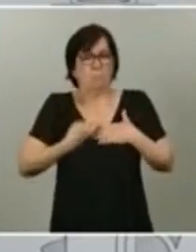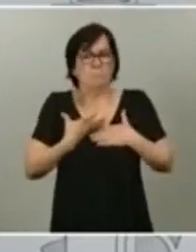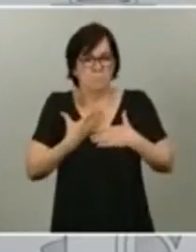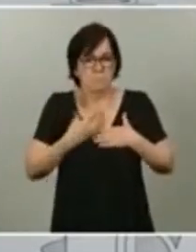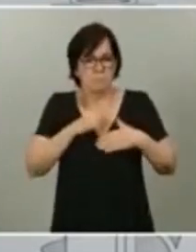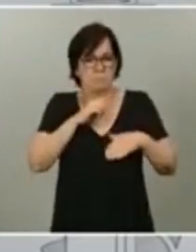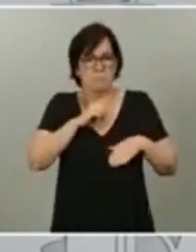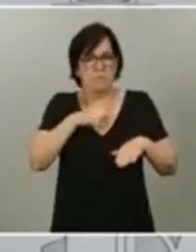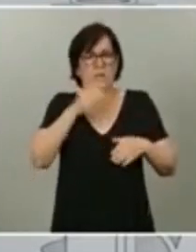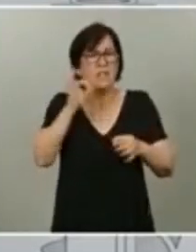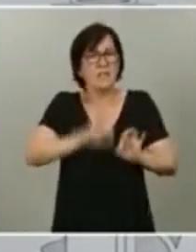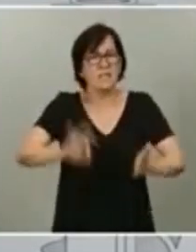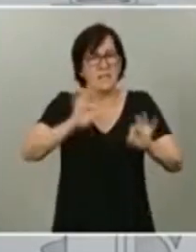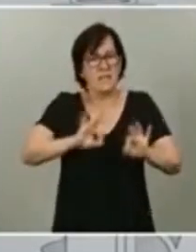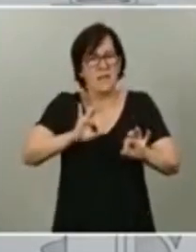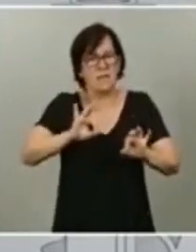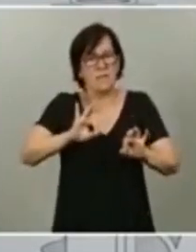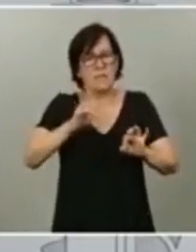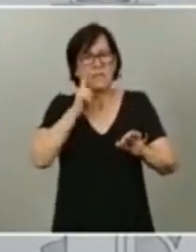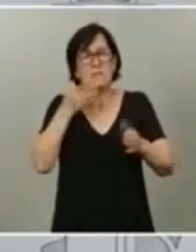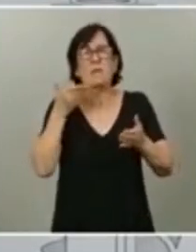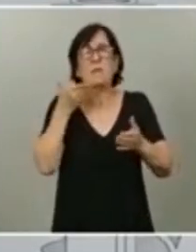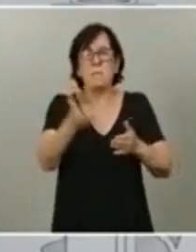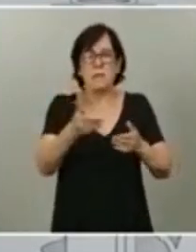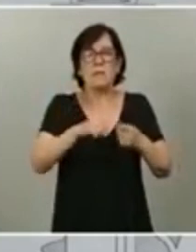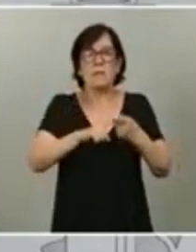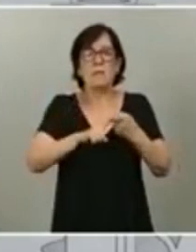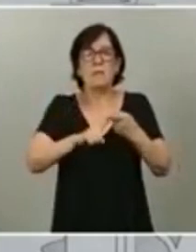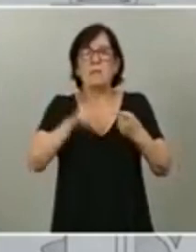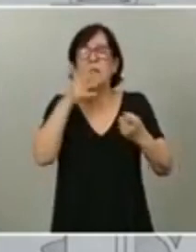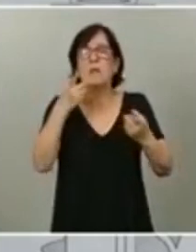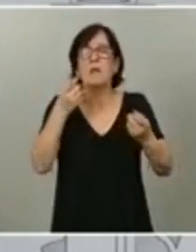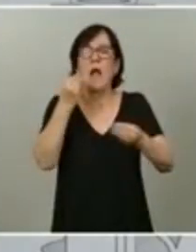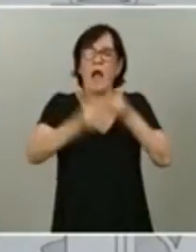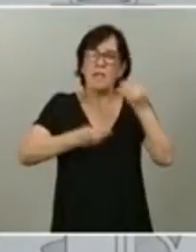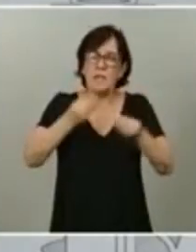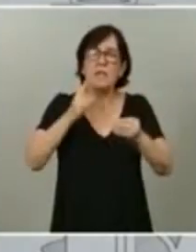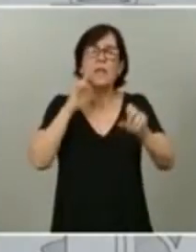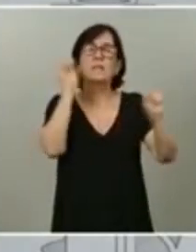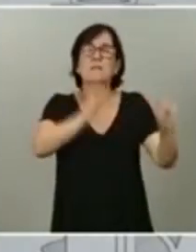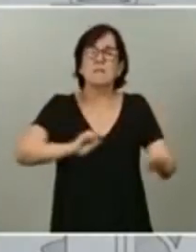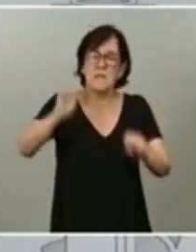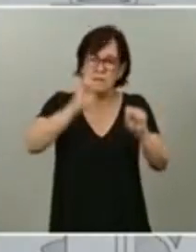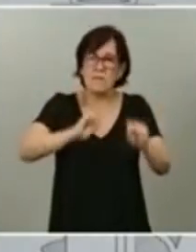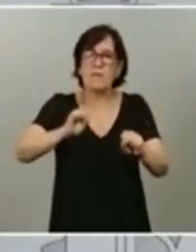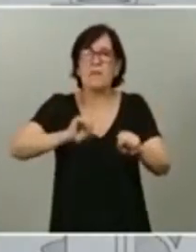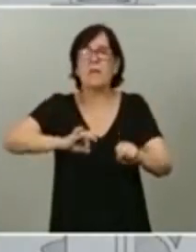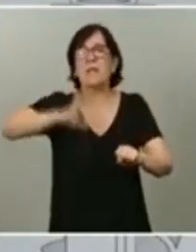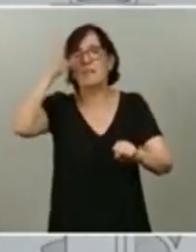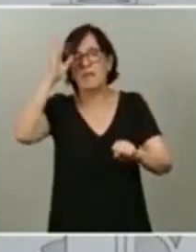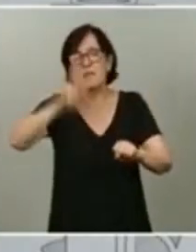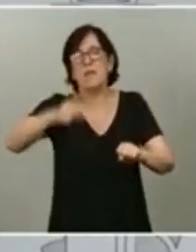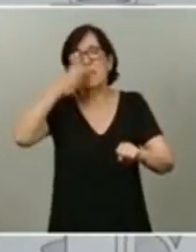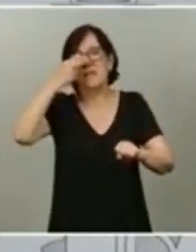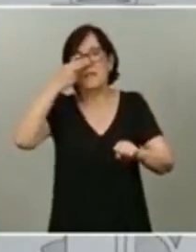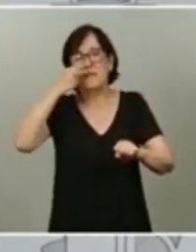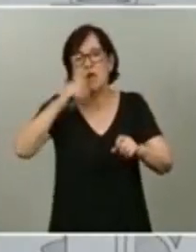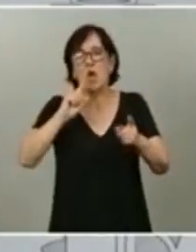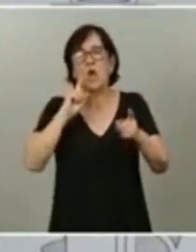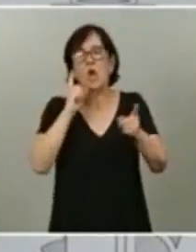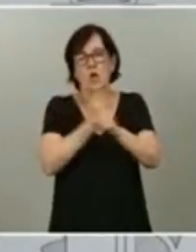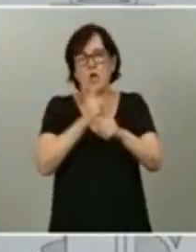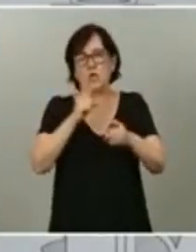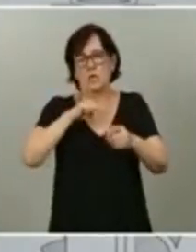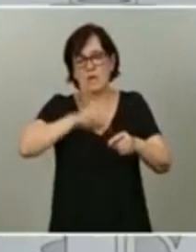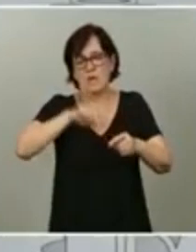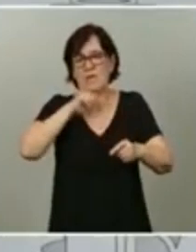que nadie se le pida actuar y defender ideas o intereses que van contra sus propios valores y